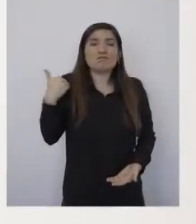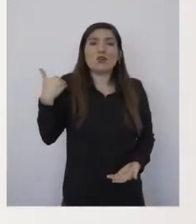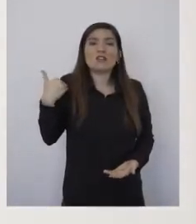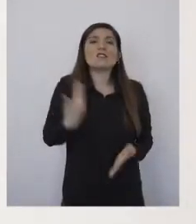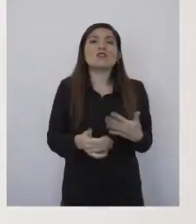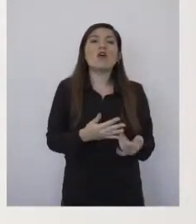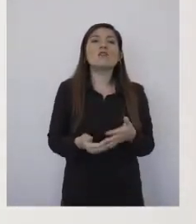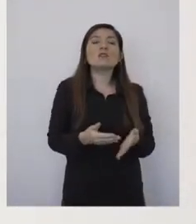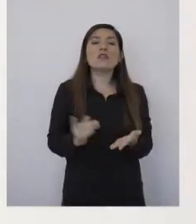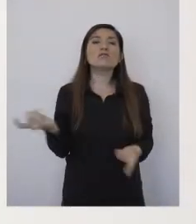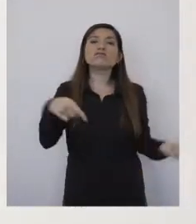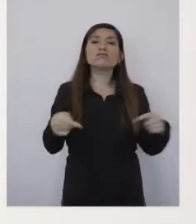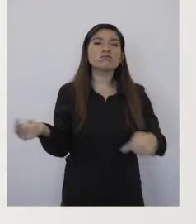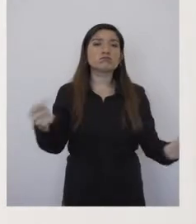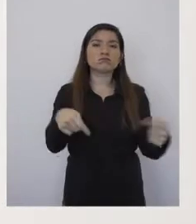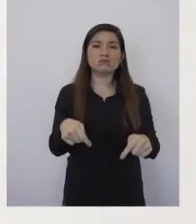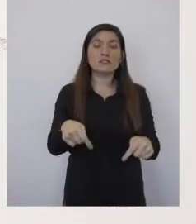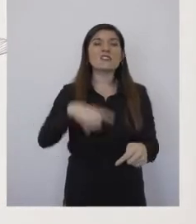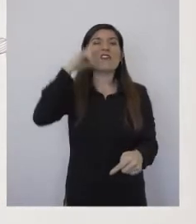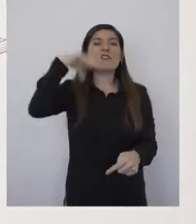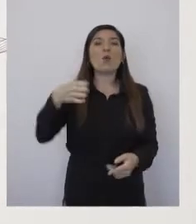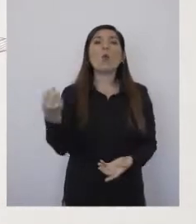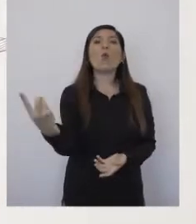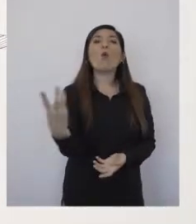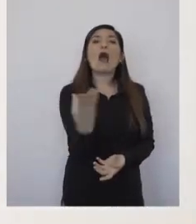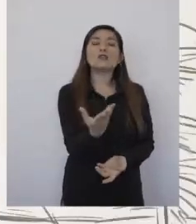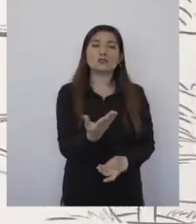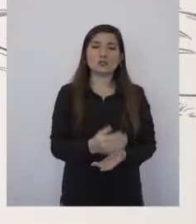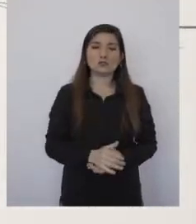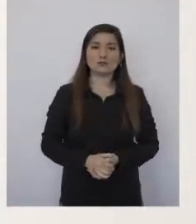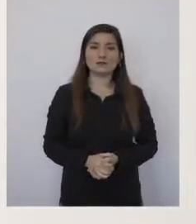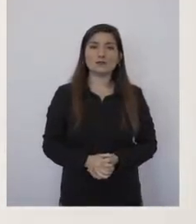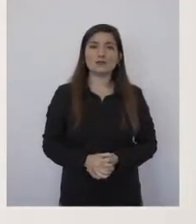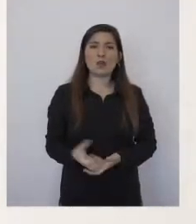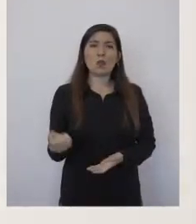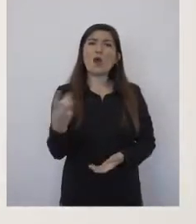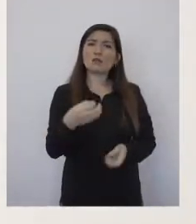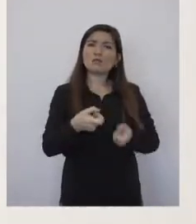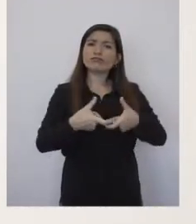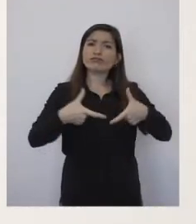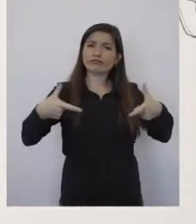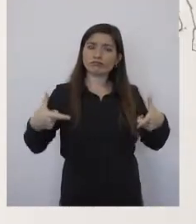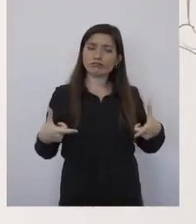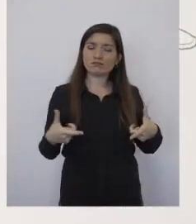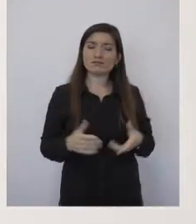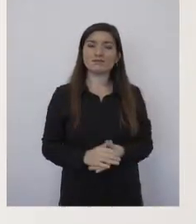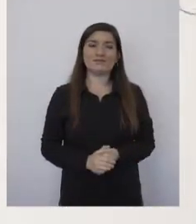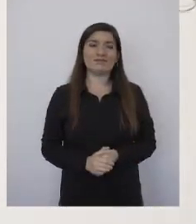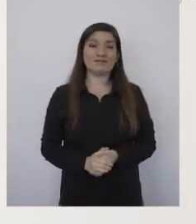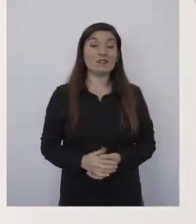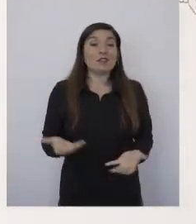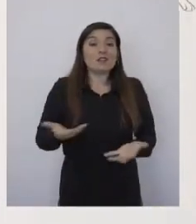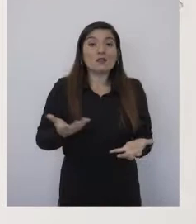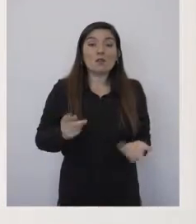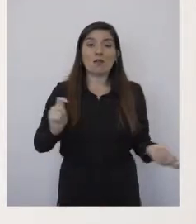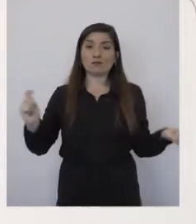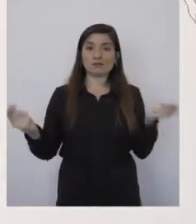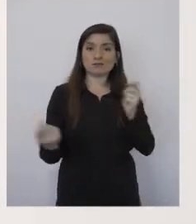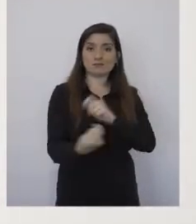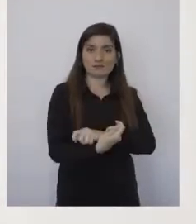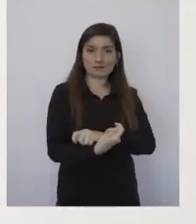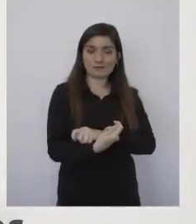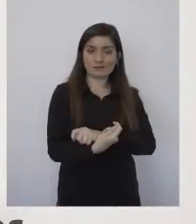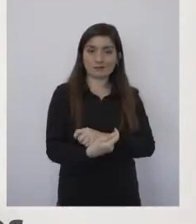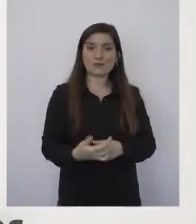importar de dónde venimos. Sabremos cuántos somos, cuánto hemos crecido y cómo hemos cambiado.